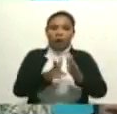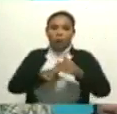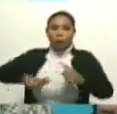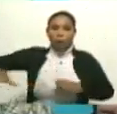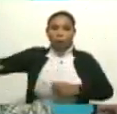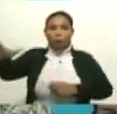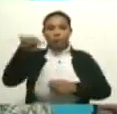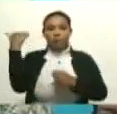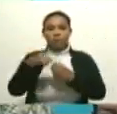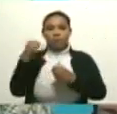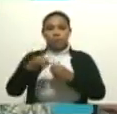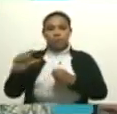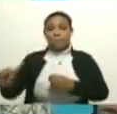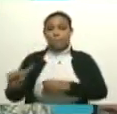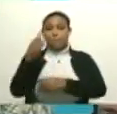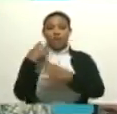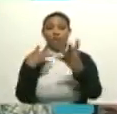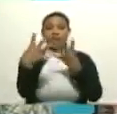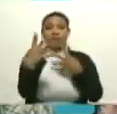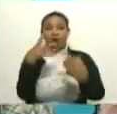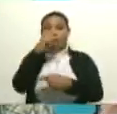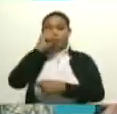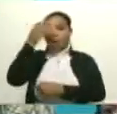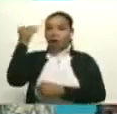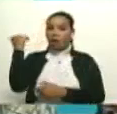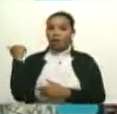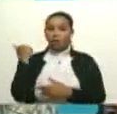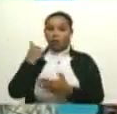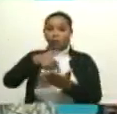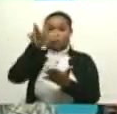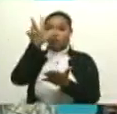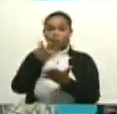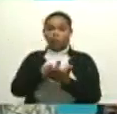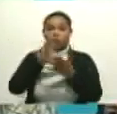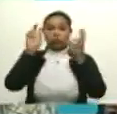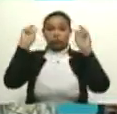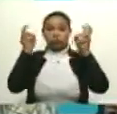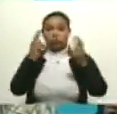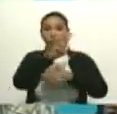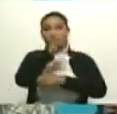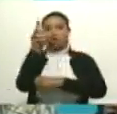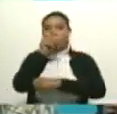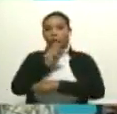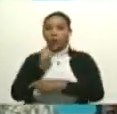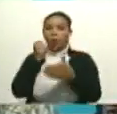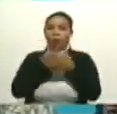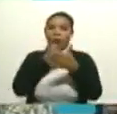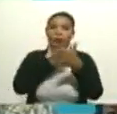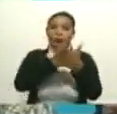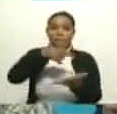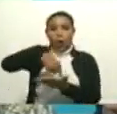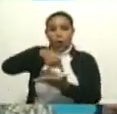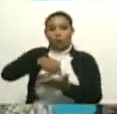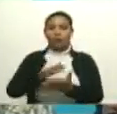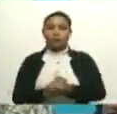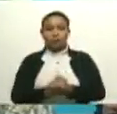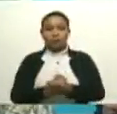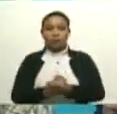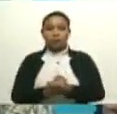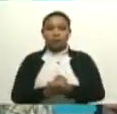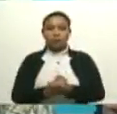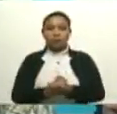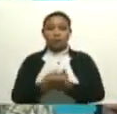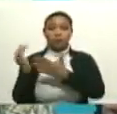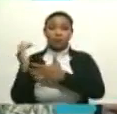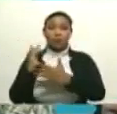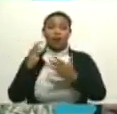Así como el primer festival el año pasado lo aprobó en el marco de los 200 años de la batalla de Carabobo. De modo pues que el